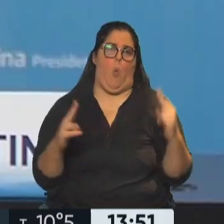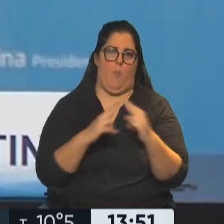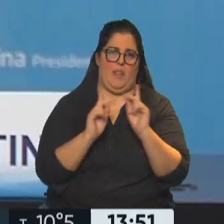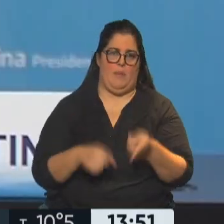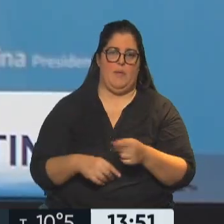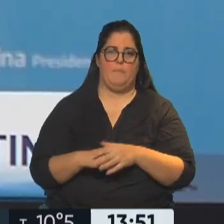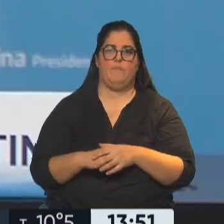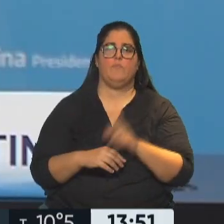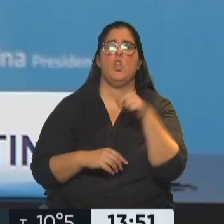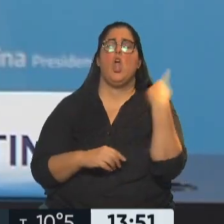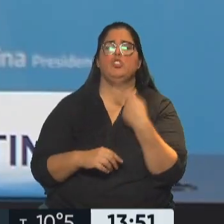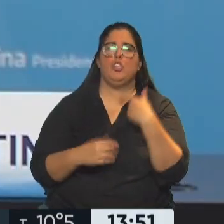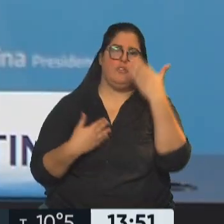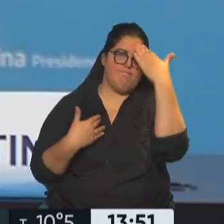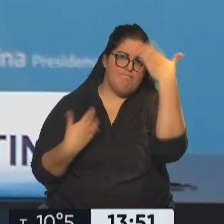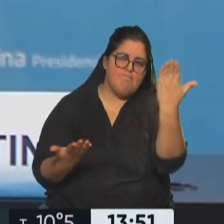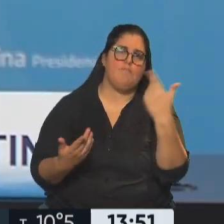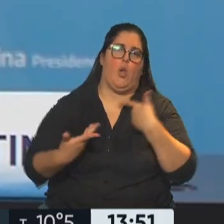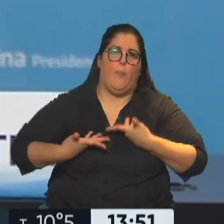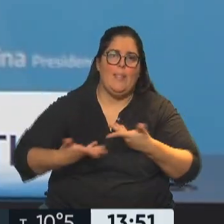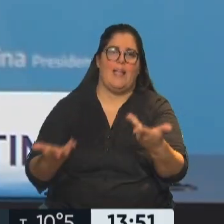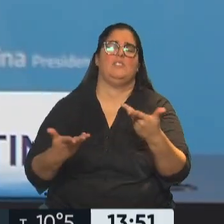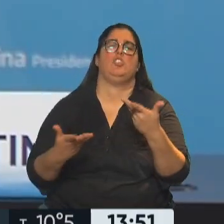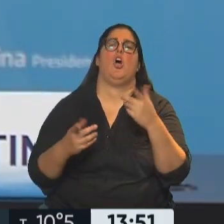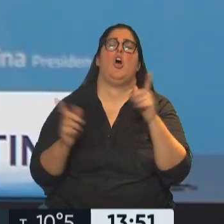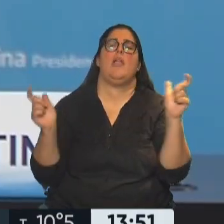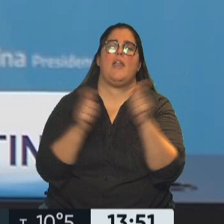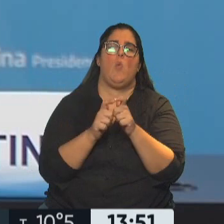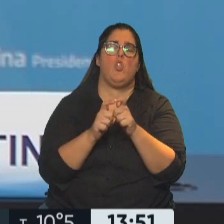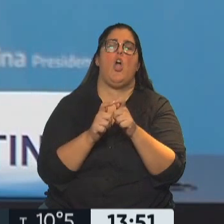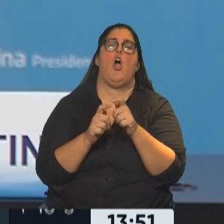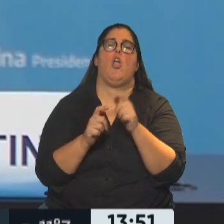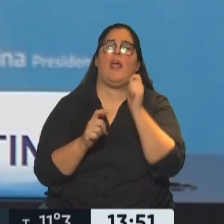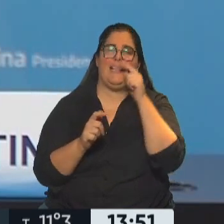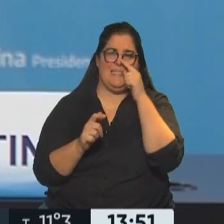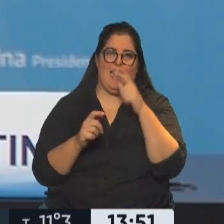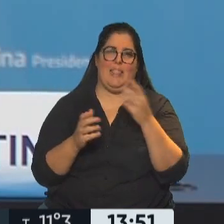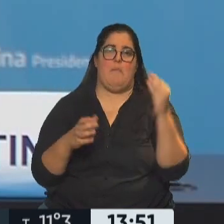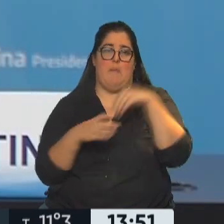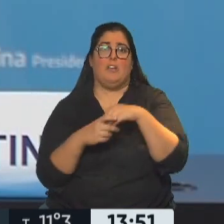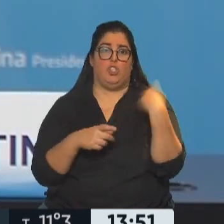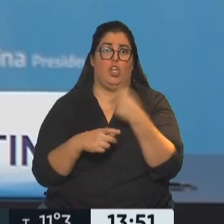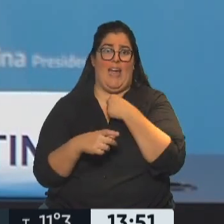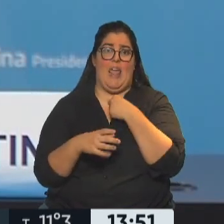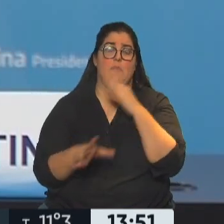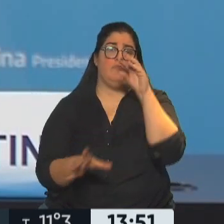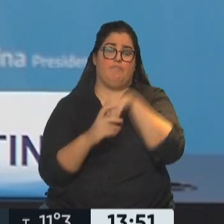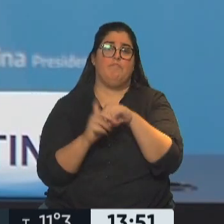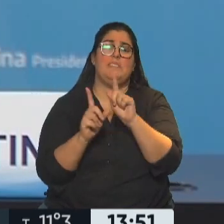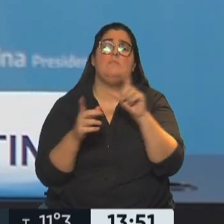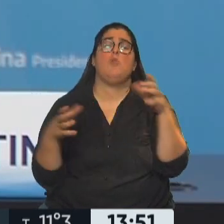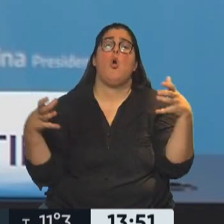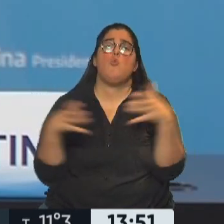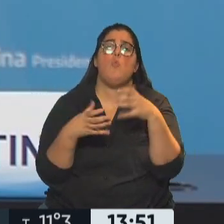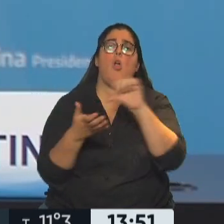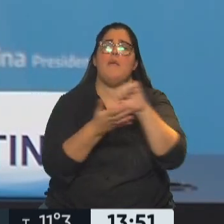Estamos honrados por la invitación a esta reunión ampliada de los BRICS. Aspiramos a ser miembro pleno de este grupo de naciones que